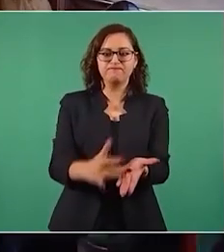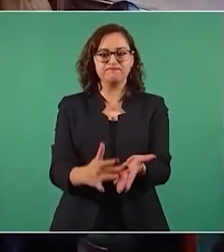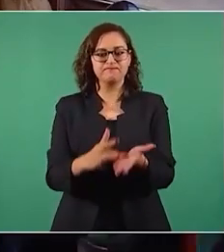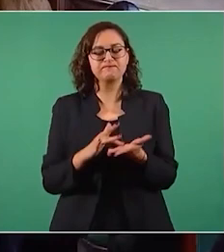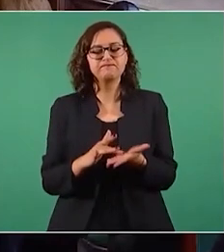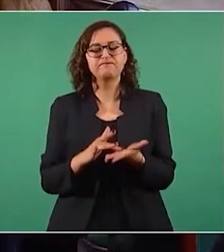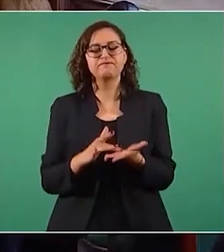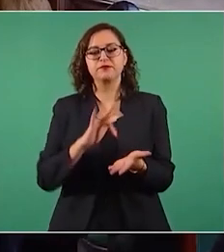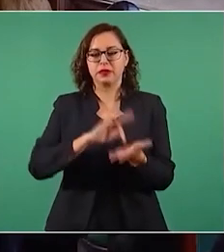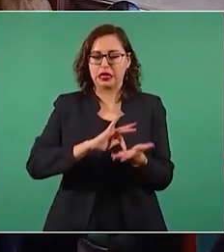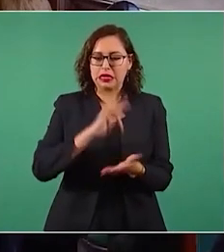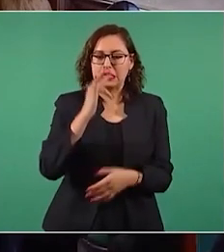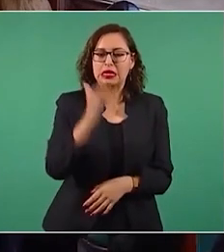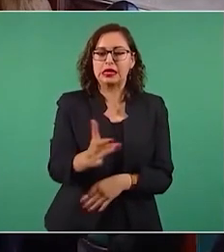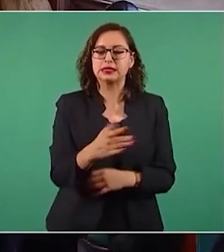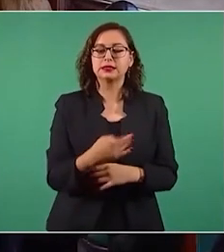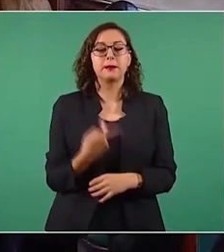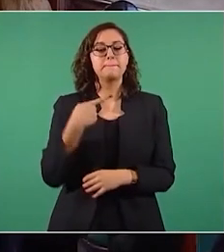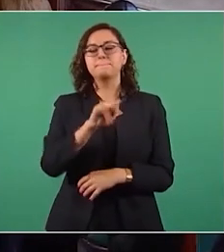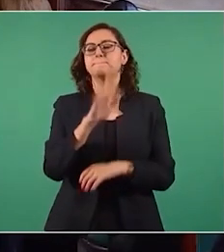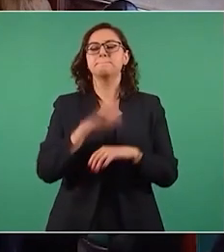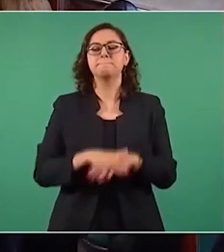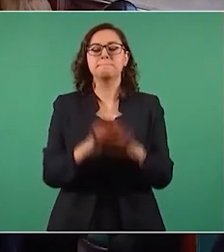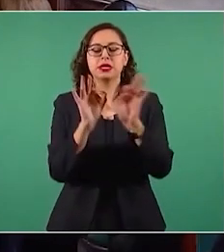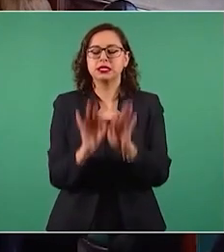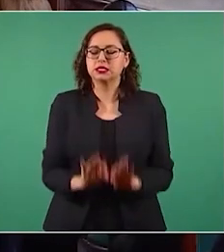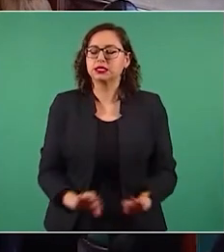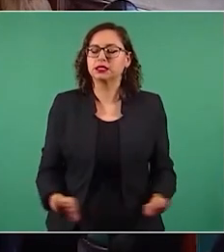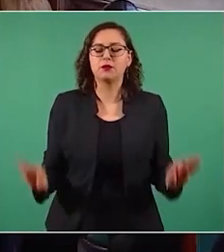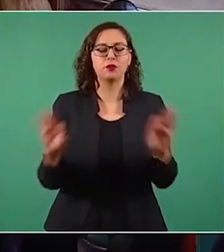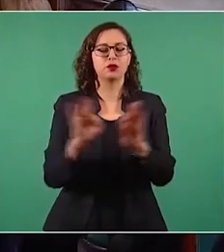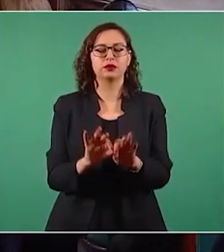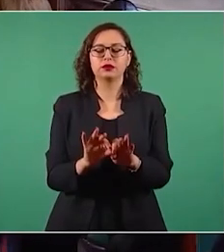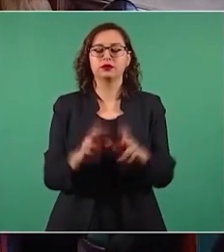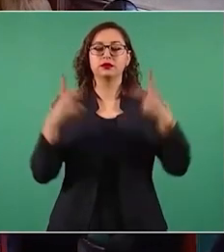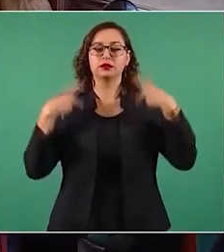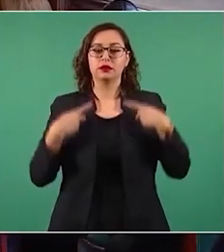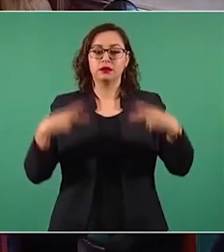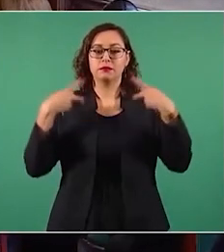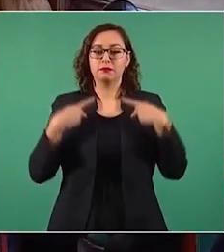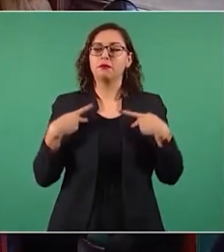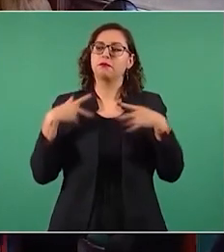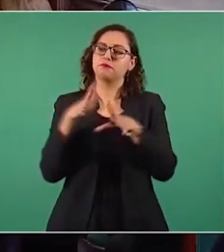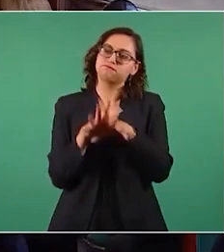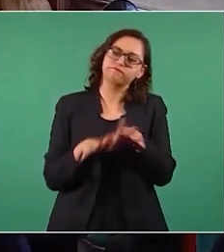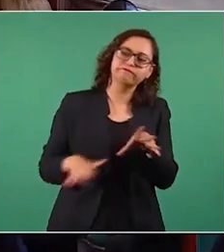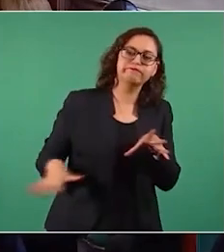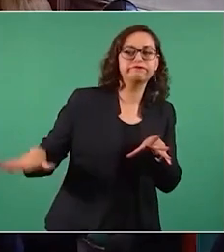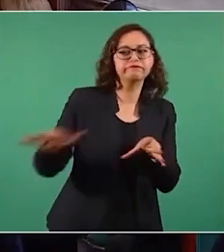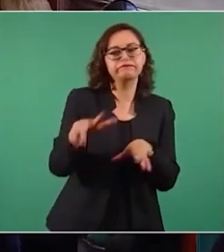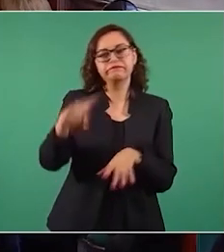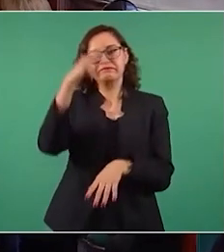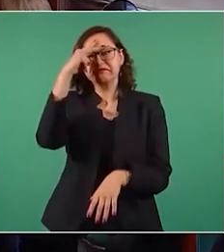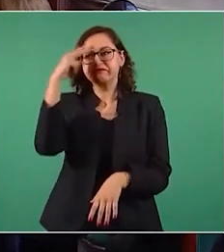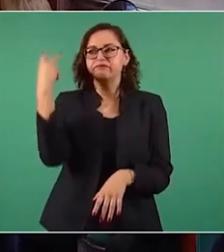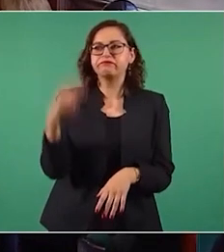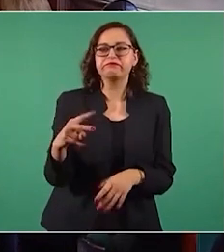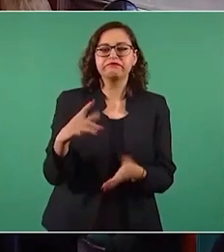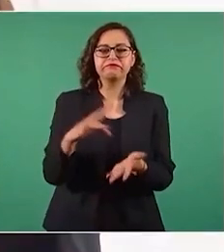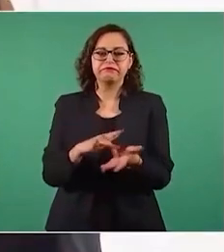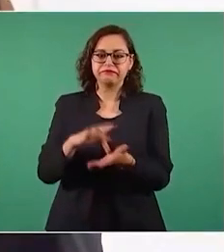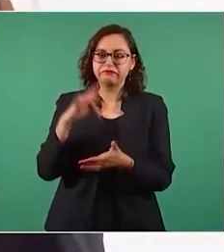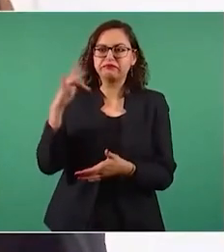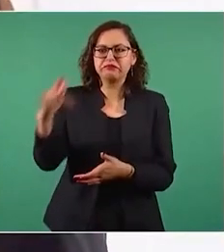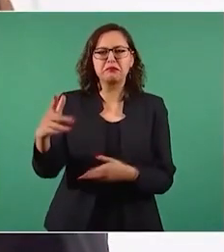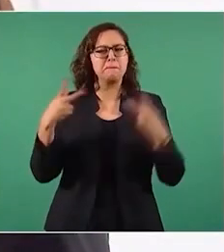sobre todo mi gratitud a la gente, al pueblo, al pueblo